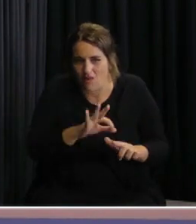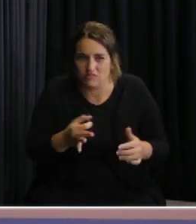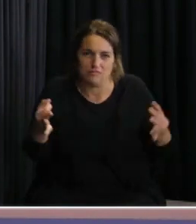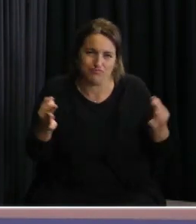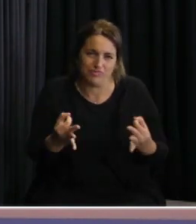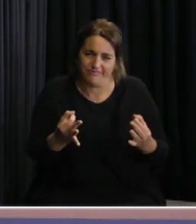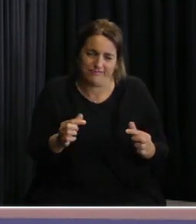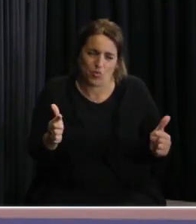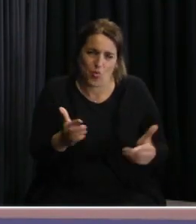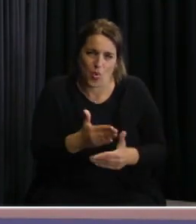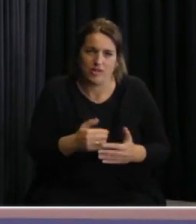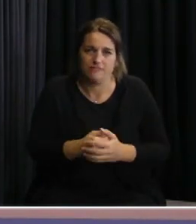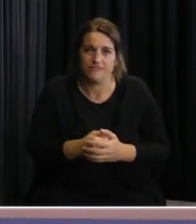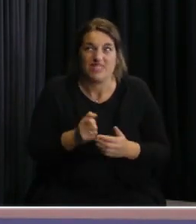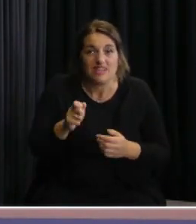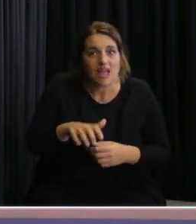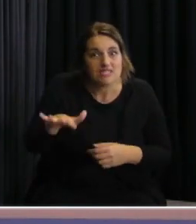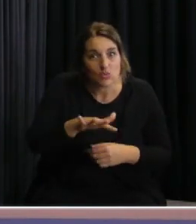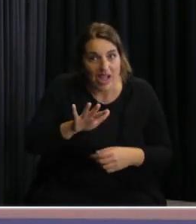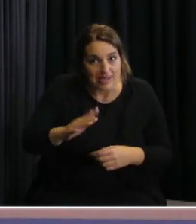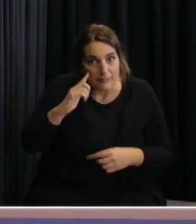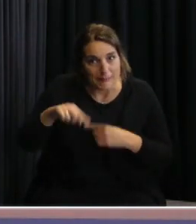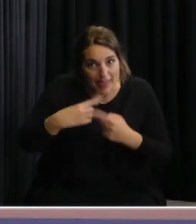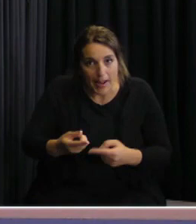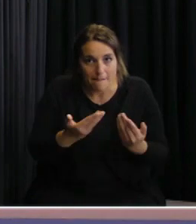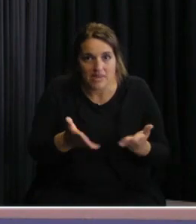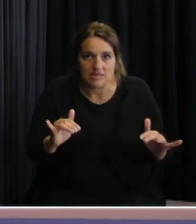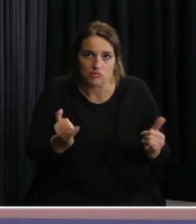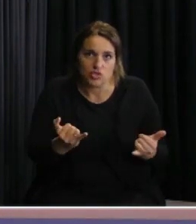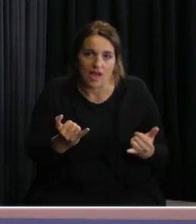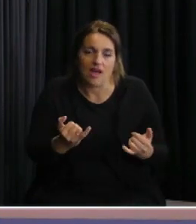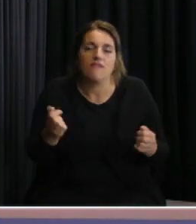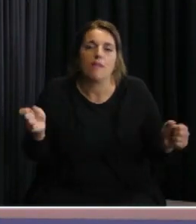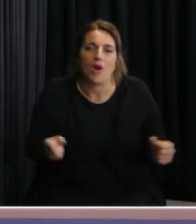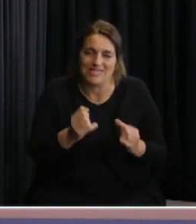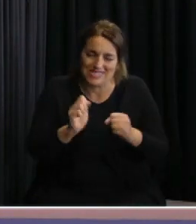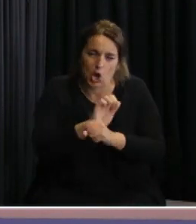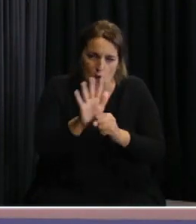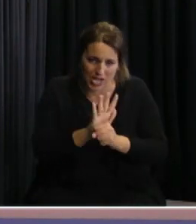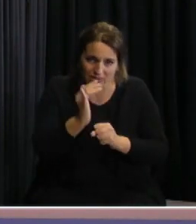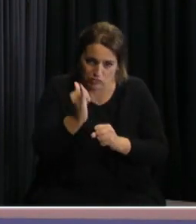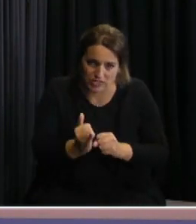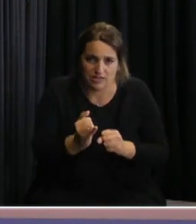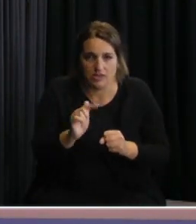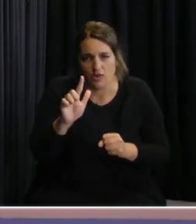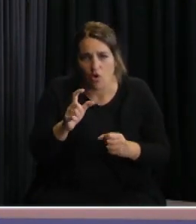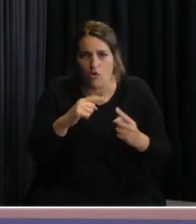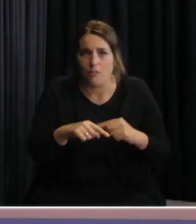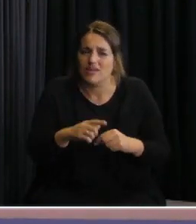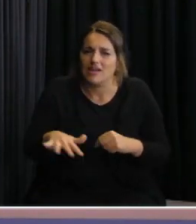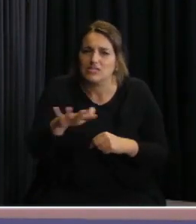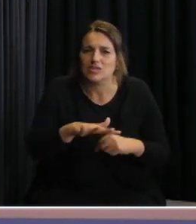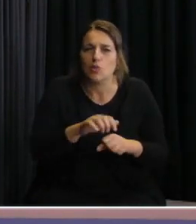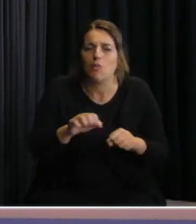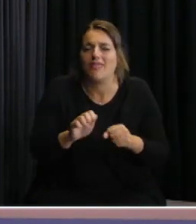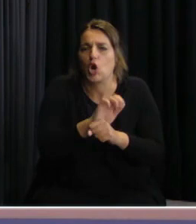¿Qué es lo que vamos a hacer en este caso? Bueno, vamos a ir más allá del coronavirus. Porque esto puede ser